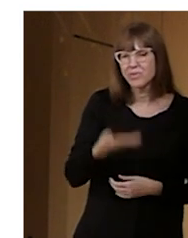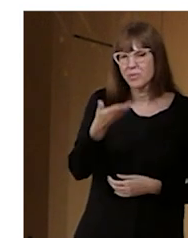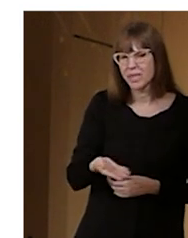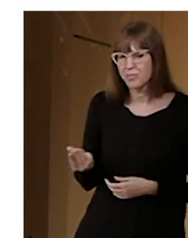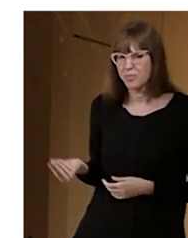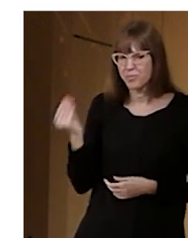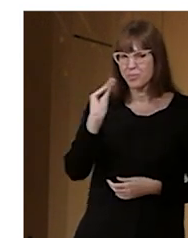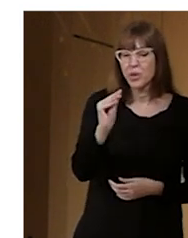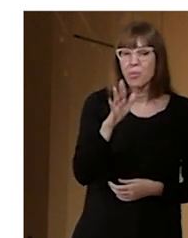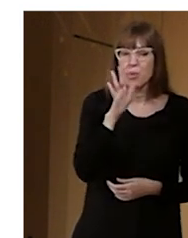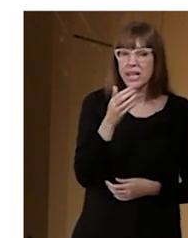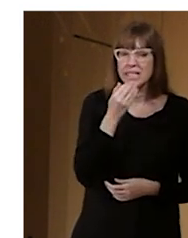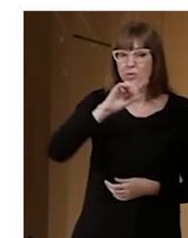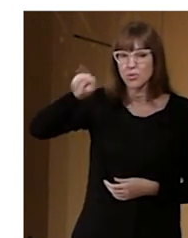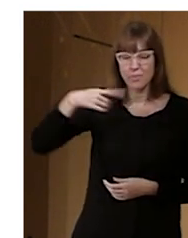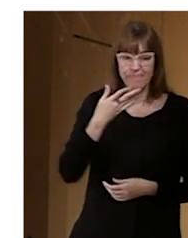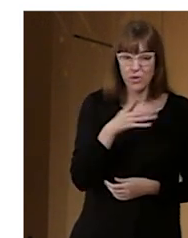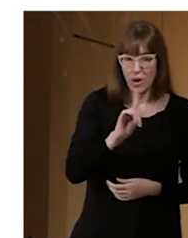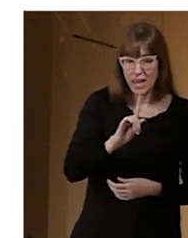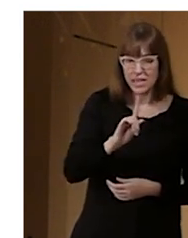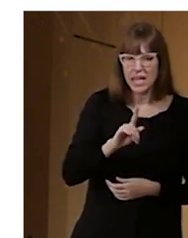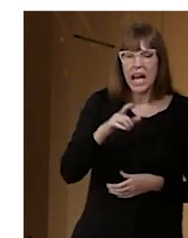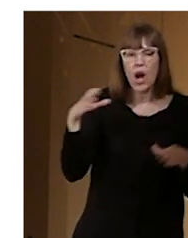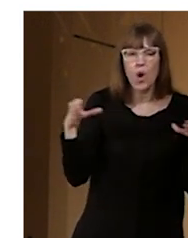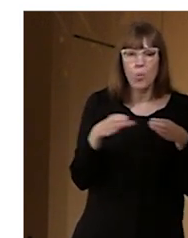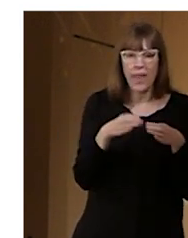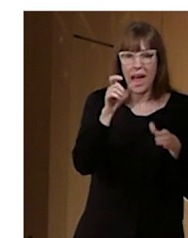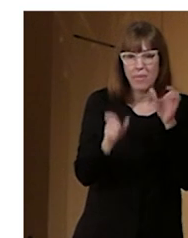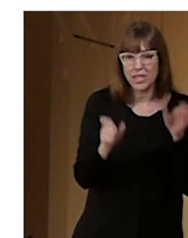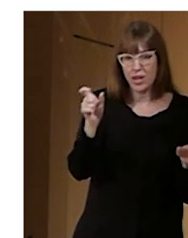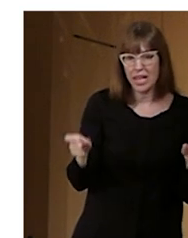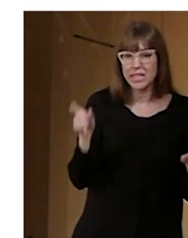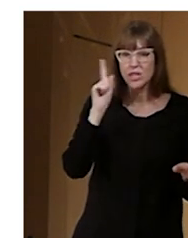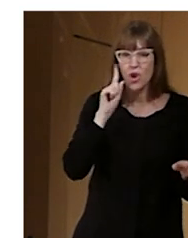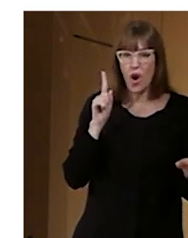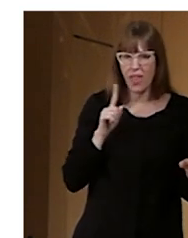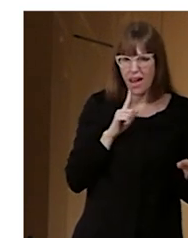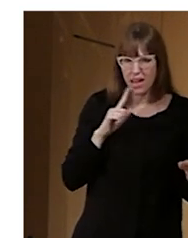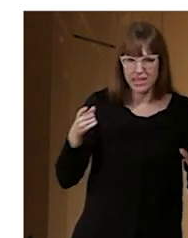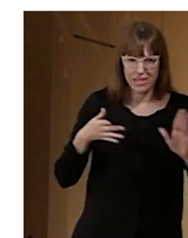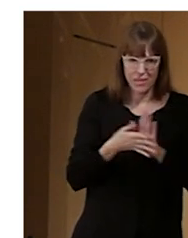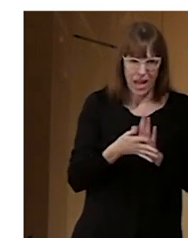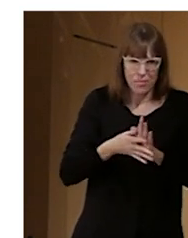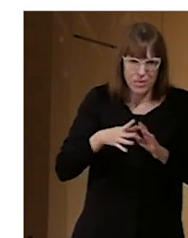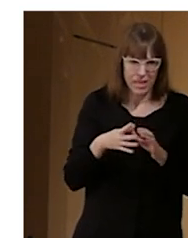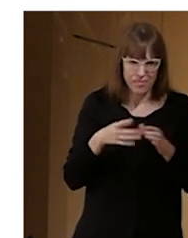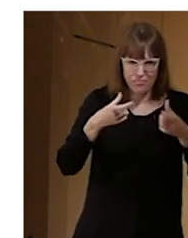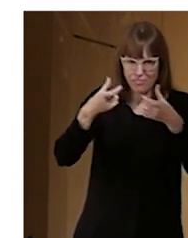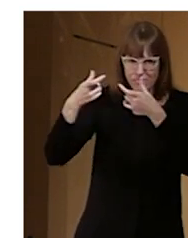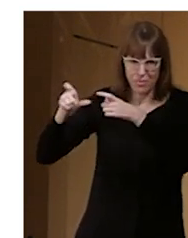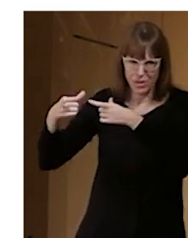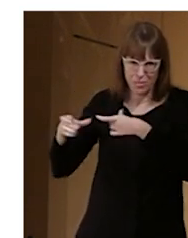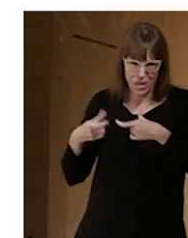por si no estáis familiarizadas, la comunidad de personas sordas es muy heterogénea. Entonces, no podemos,